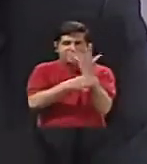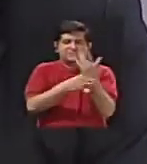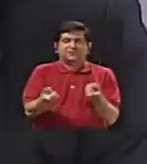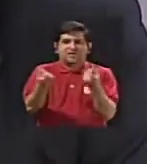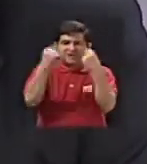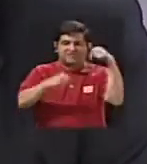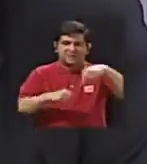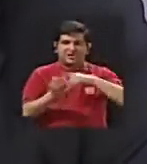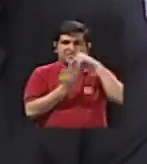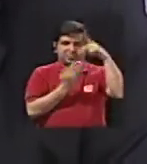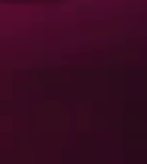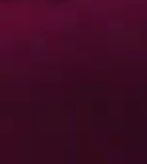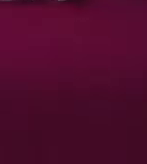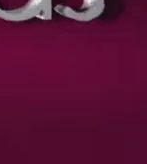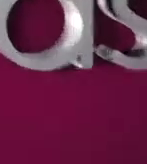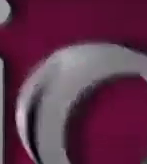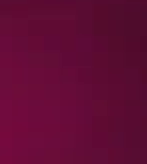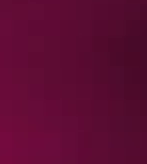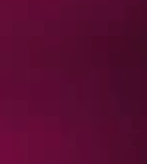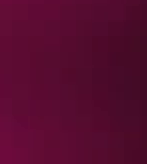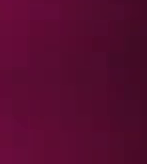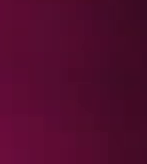volvamos aquí en su programa Puntos de Vista.